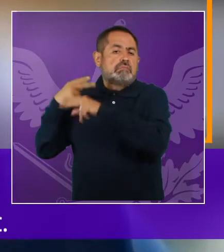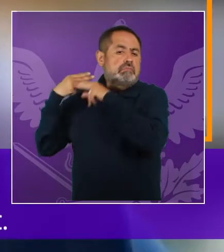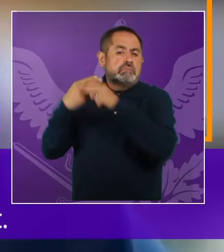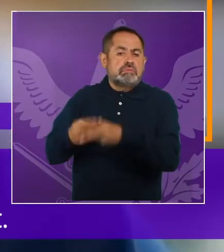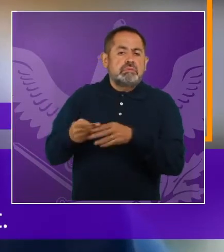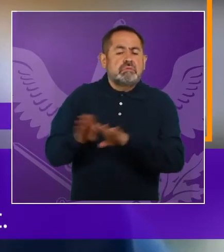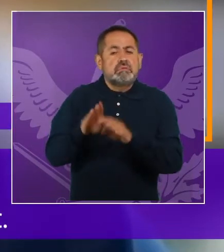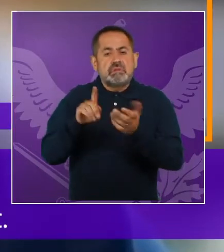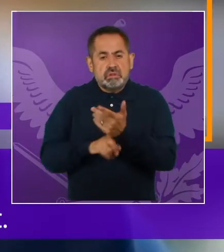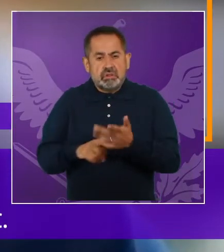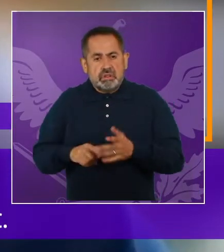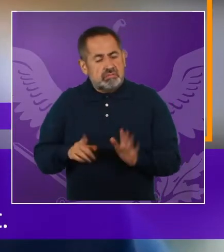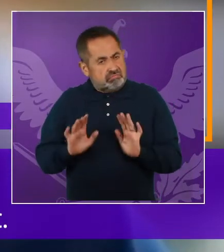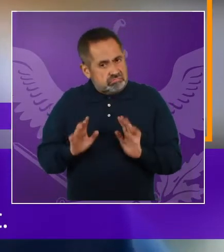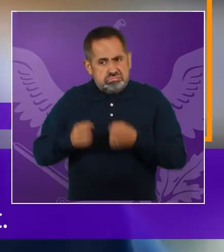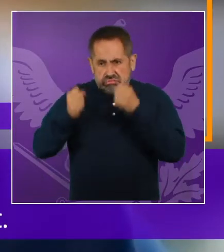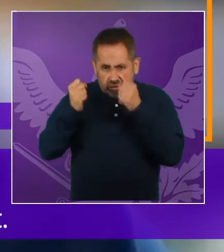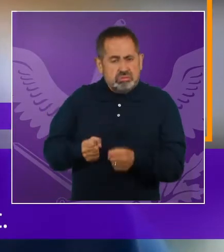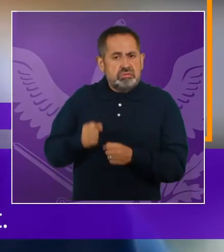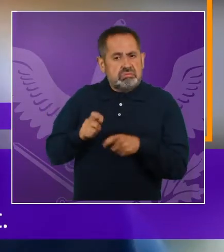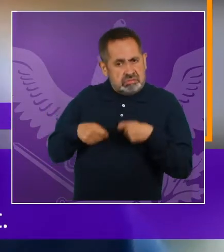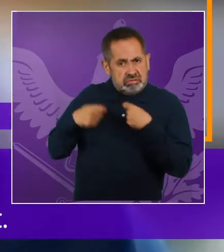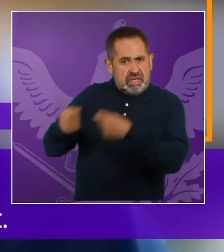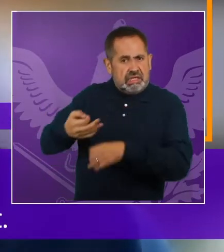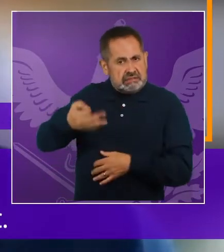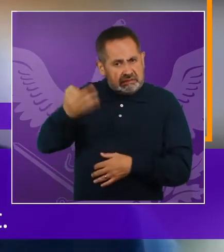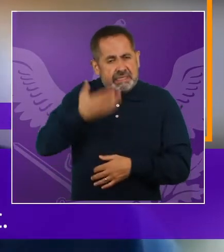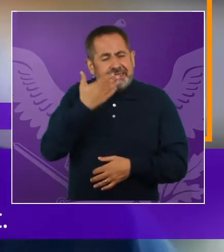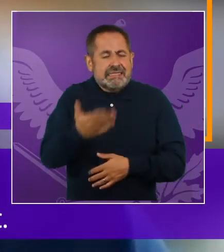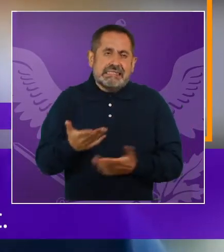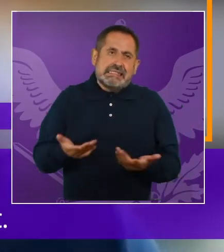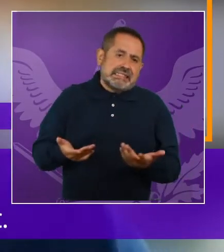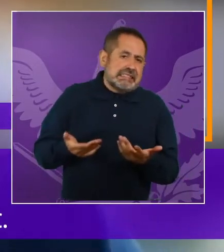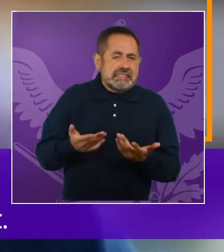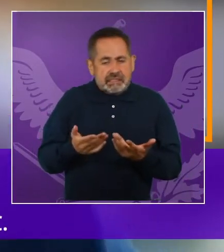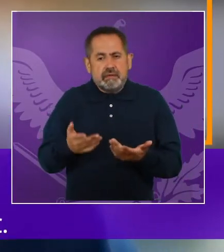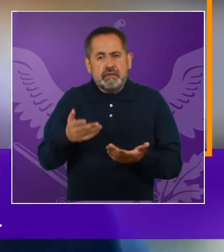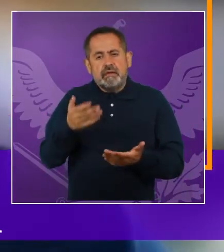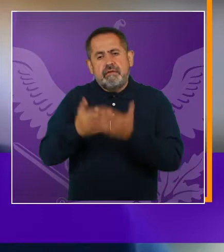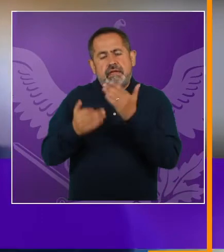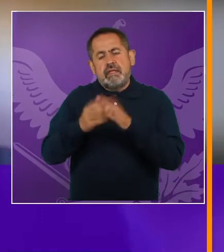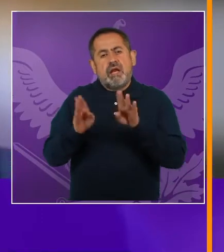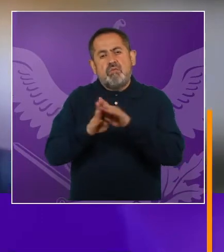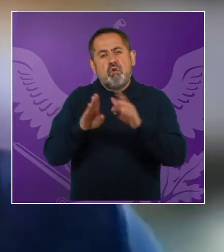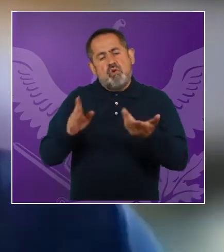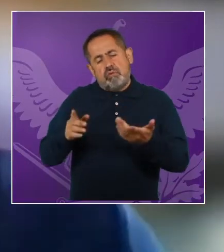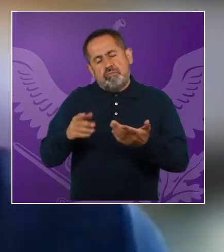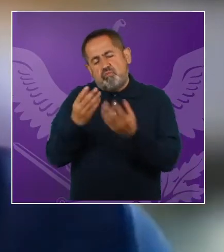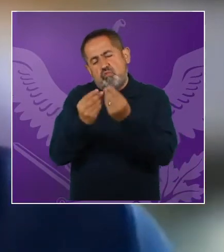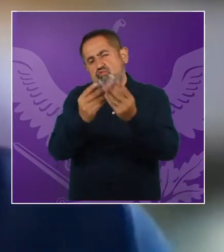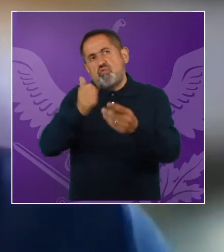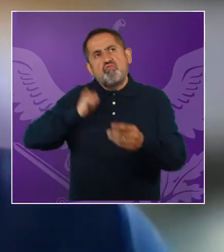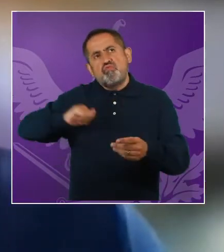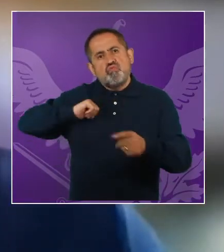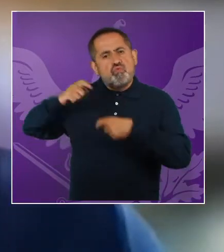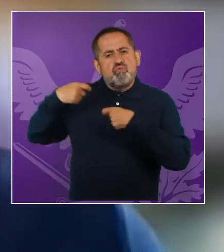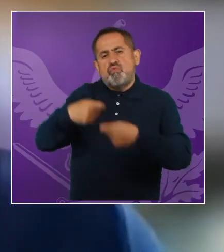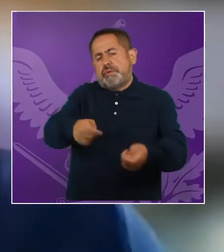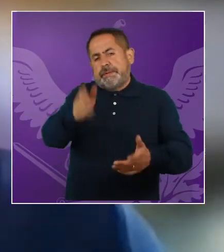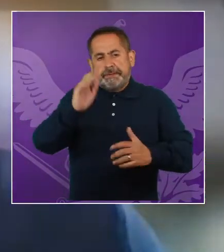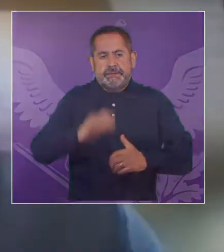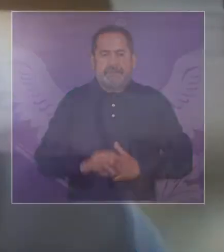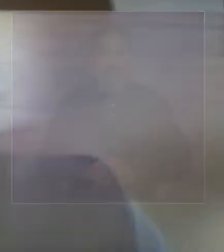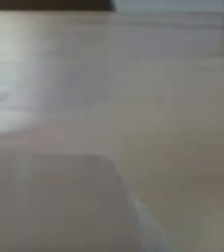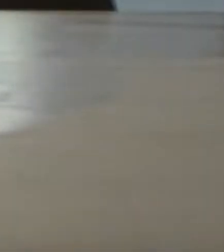esta, de esta certeza, ¿no?, que existe, sin embargo, este, muy, muy ambiguo